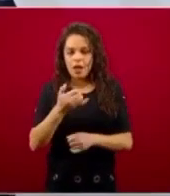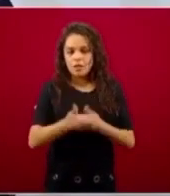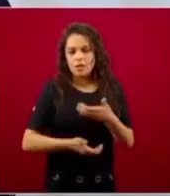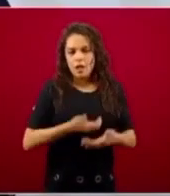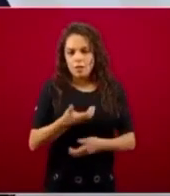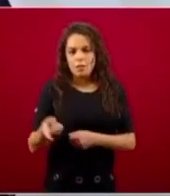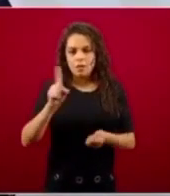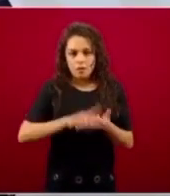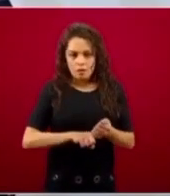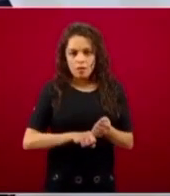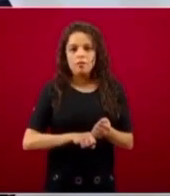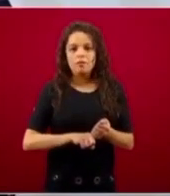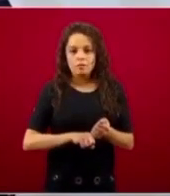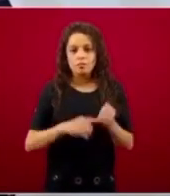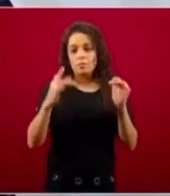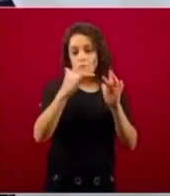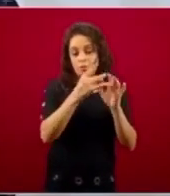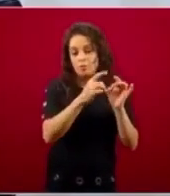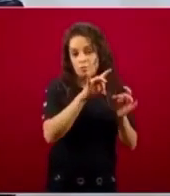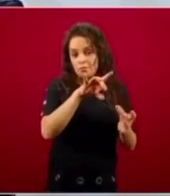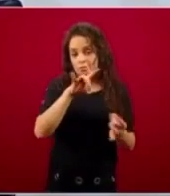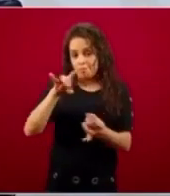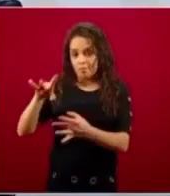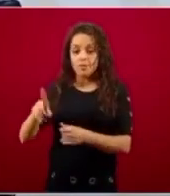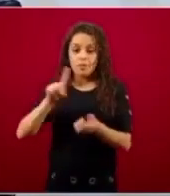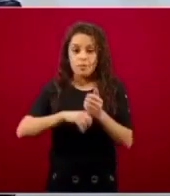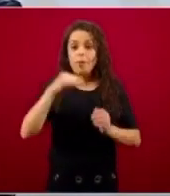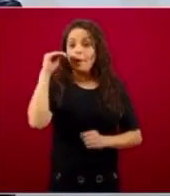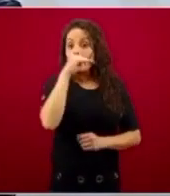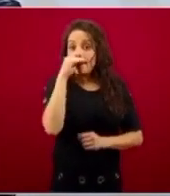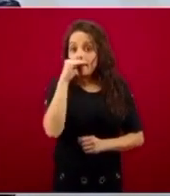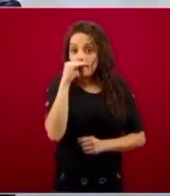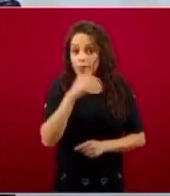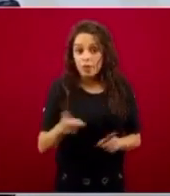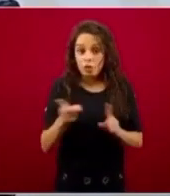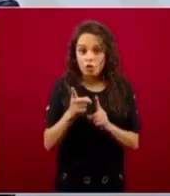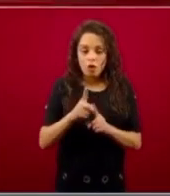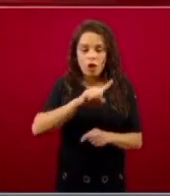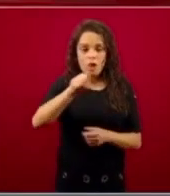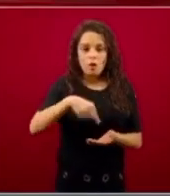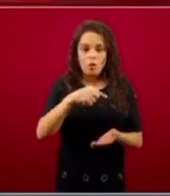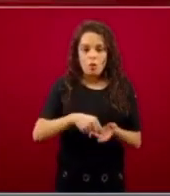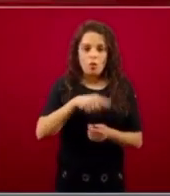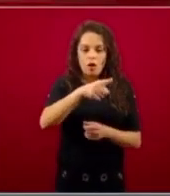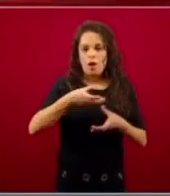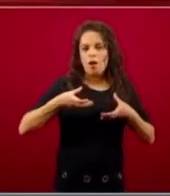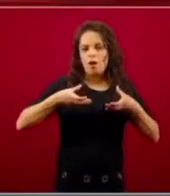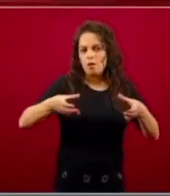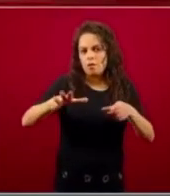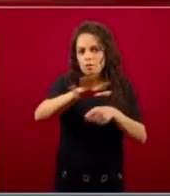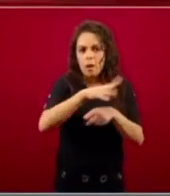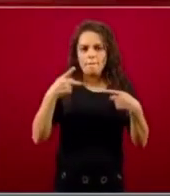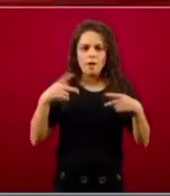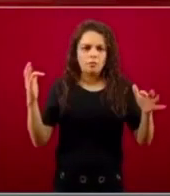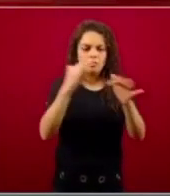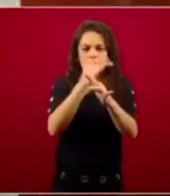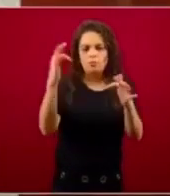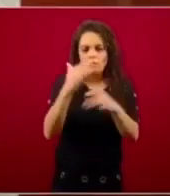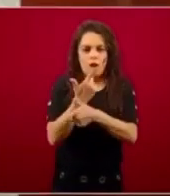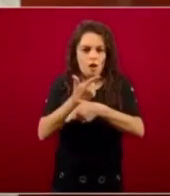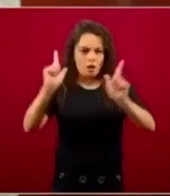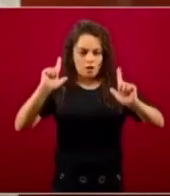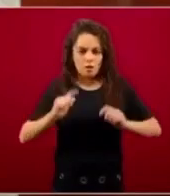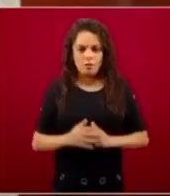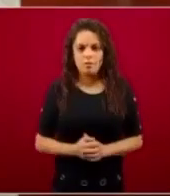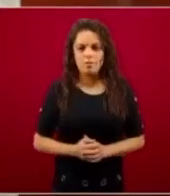internet gratuitos en puntos públicos y también podrá